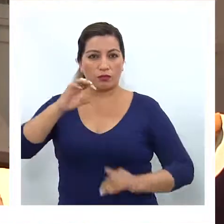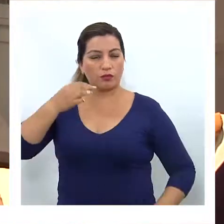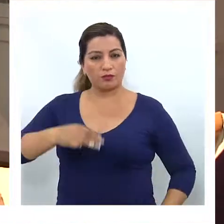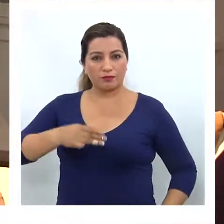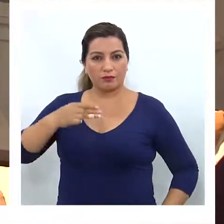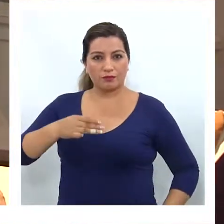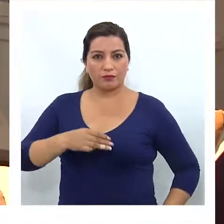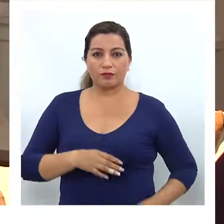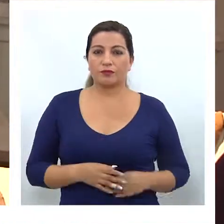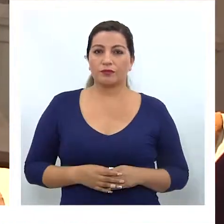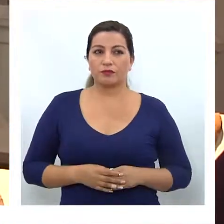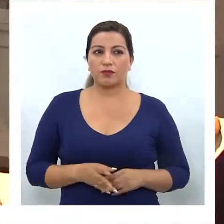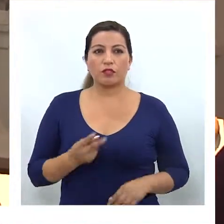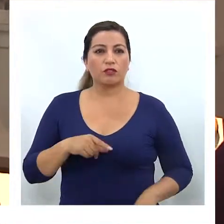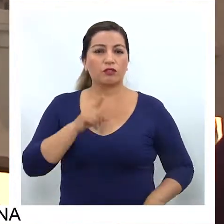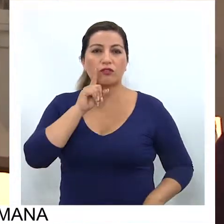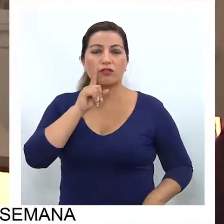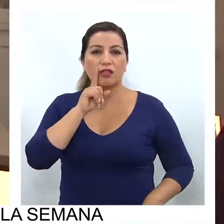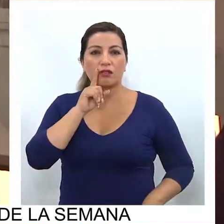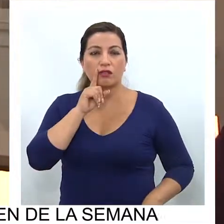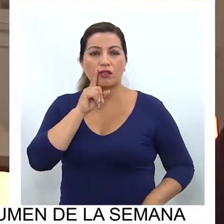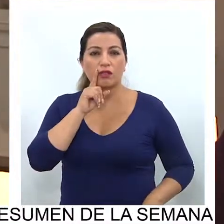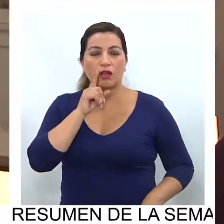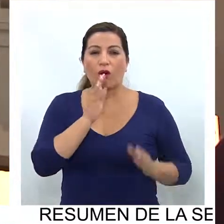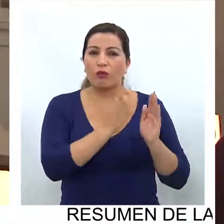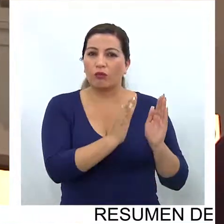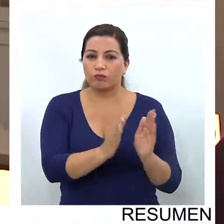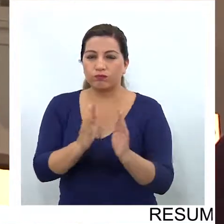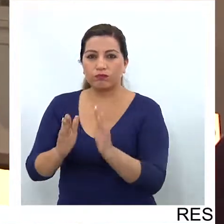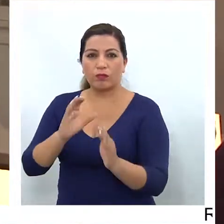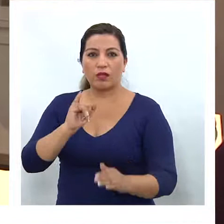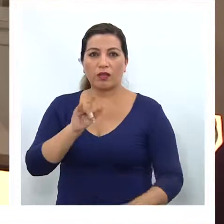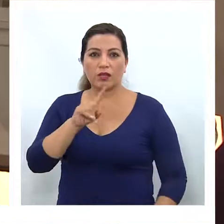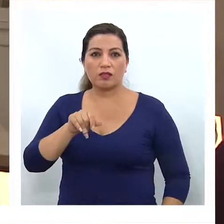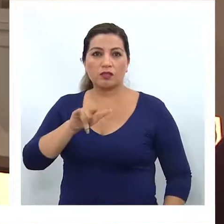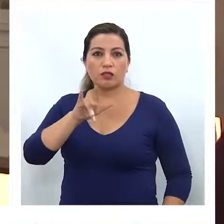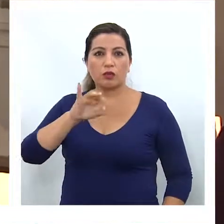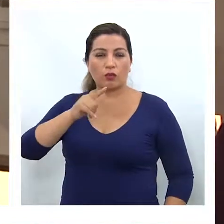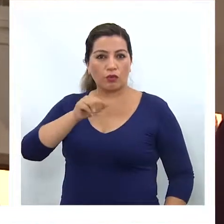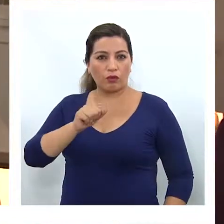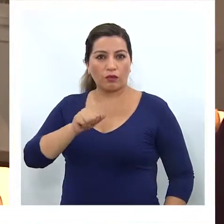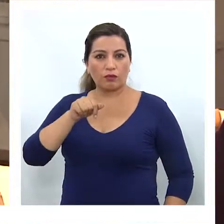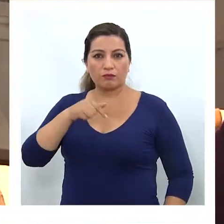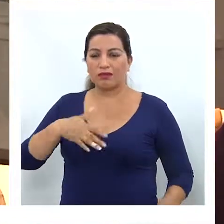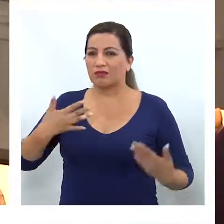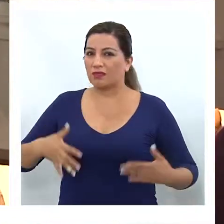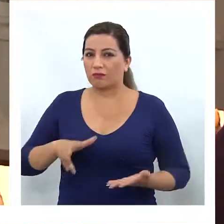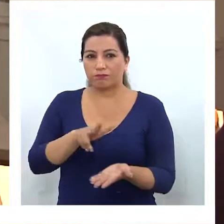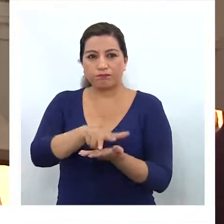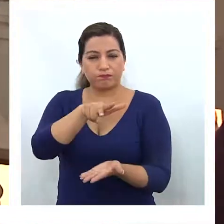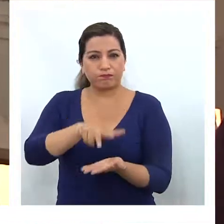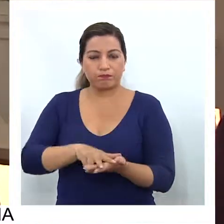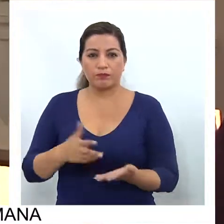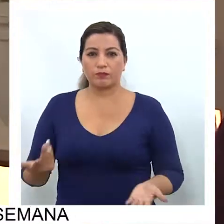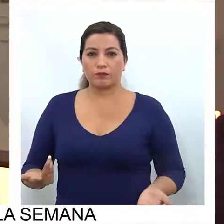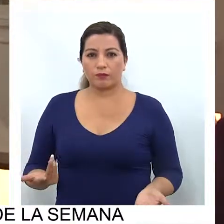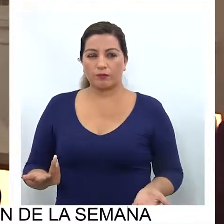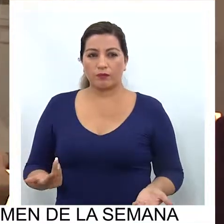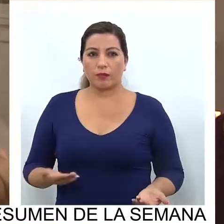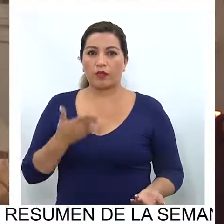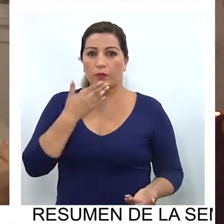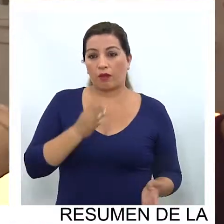que están bajo el resguardo de la Cormudesia en el Museo Regional, porque tenemos la colección Isluga, que es monumento nacional declarado.